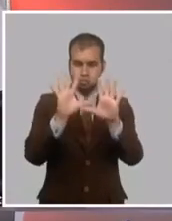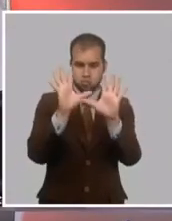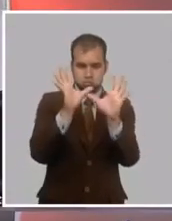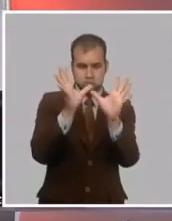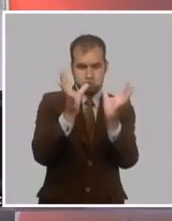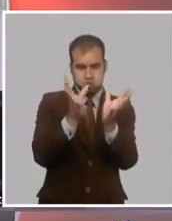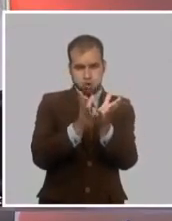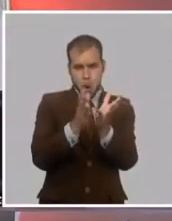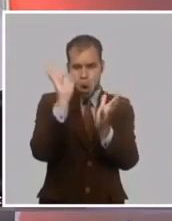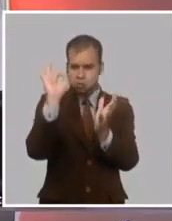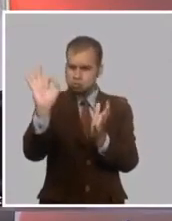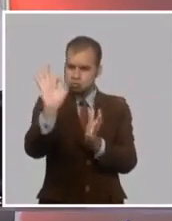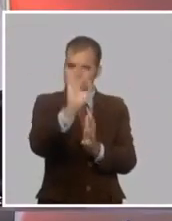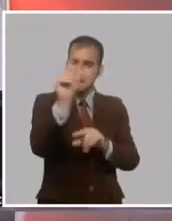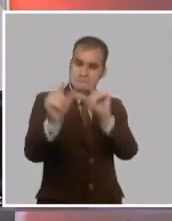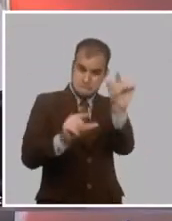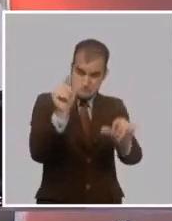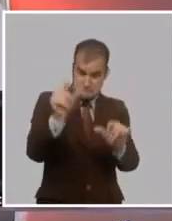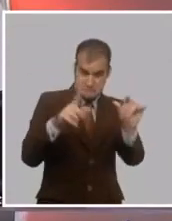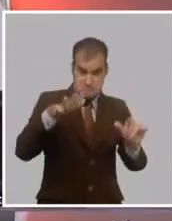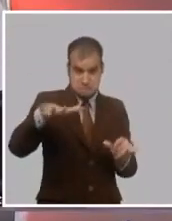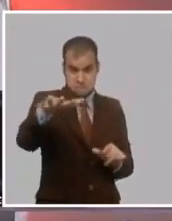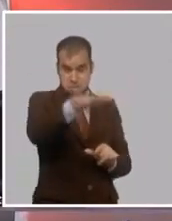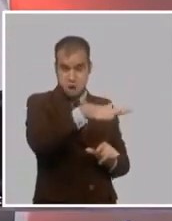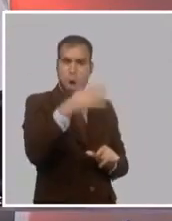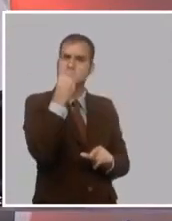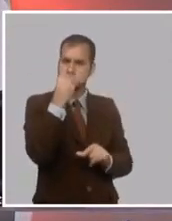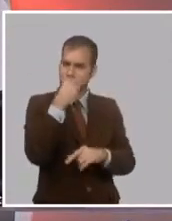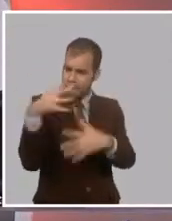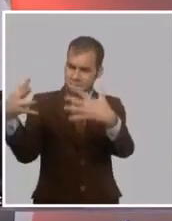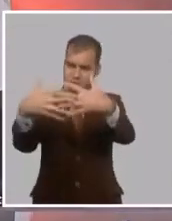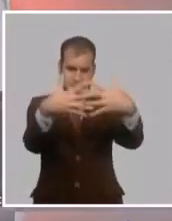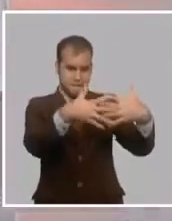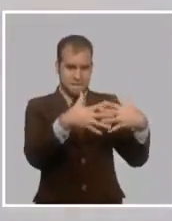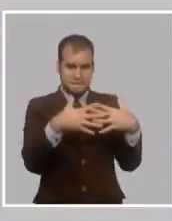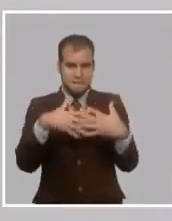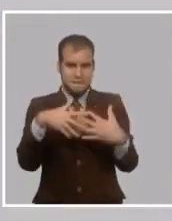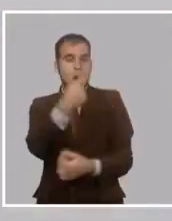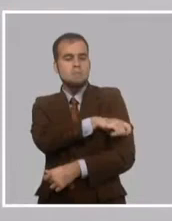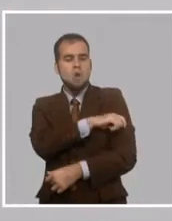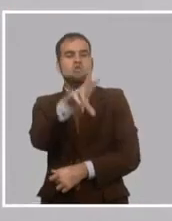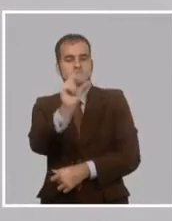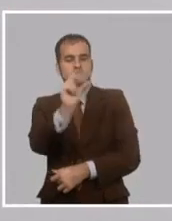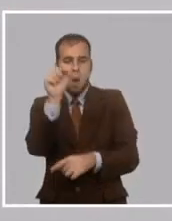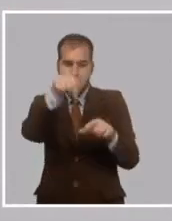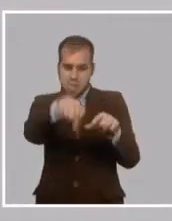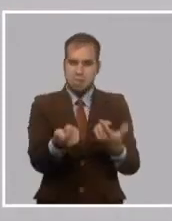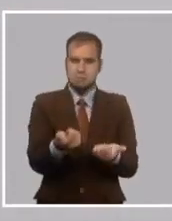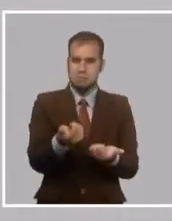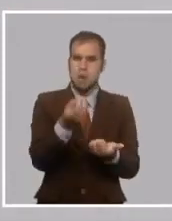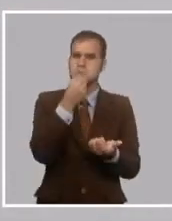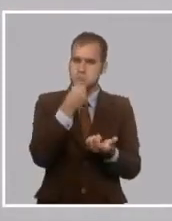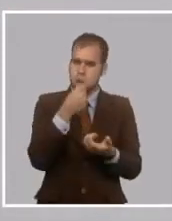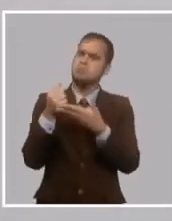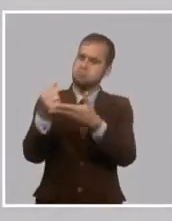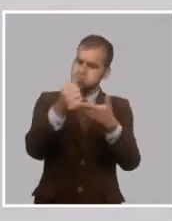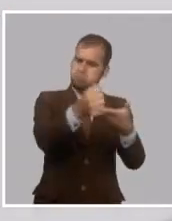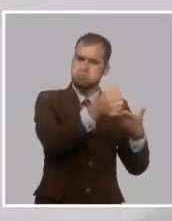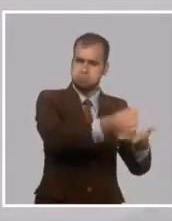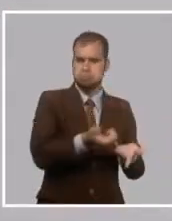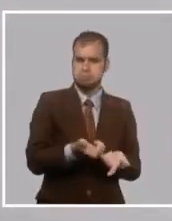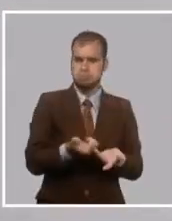capacidades legítimas del hombre un pueblo nuevo y de sincera democracia. ¿Por qué es sincera? Es que acaso entonces